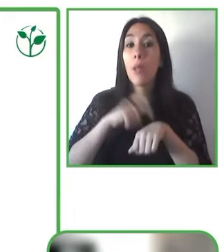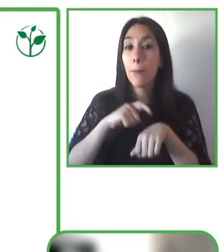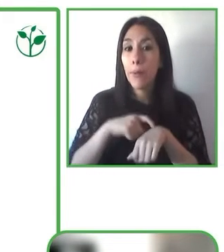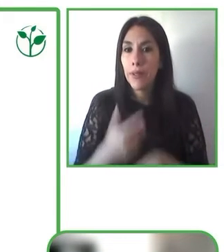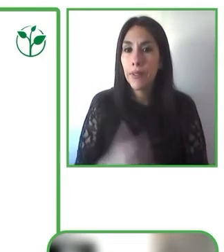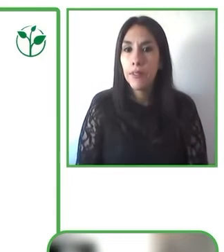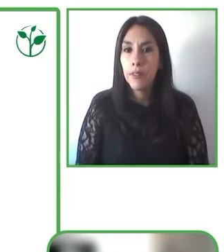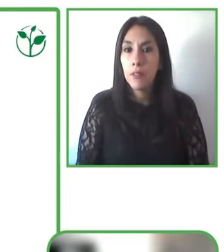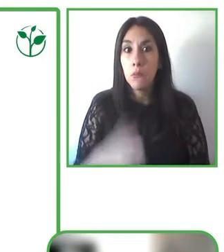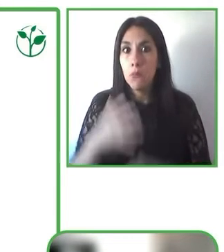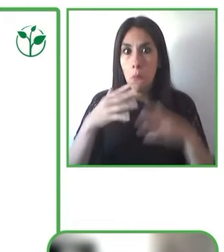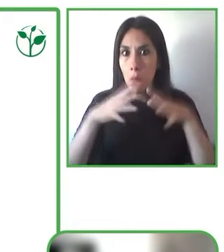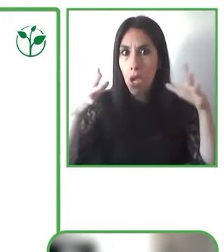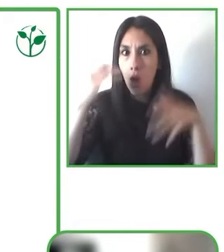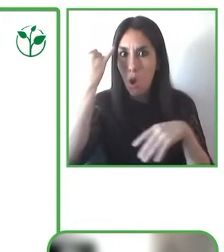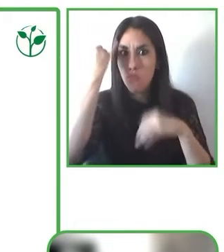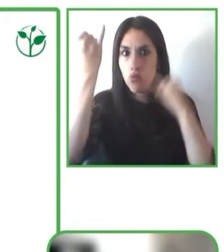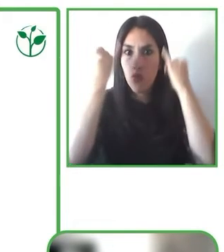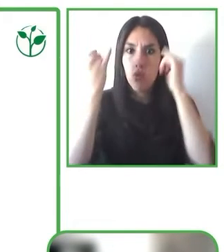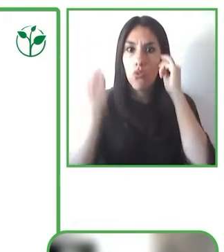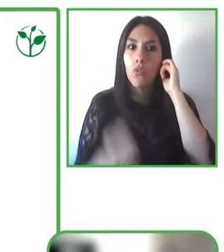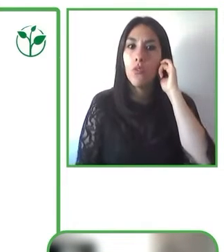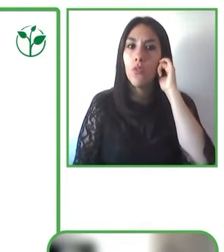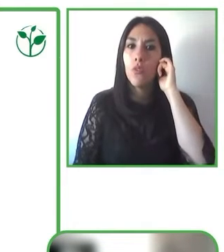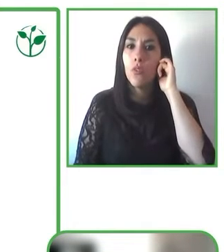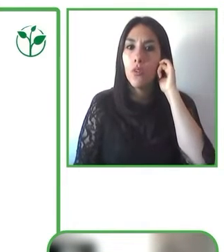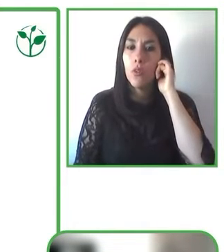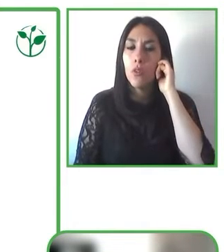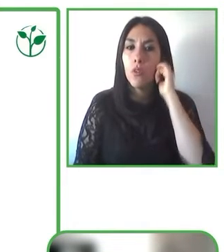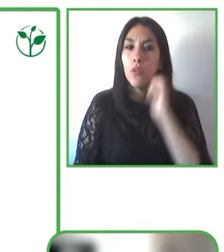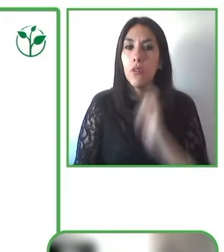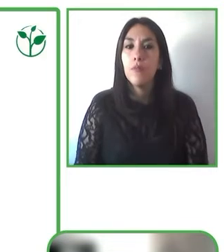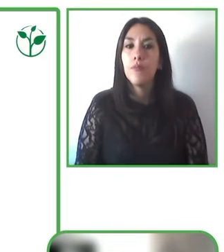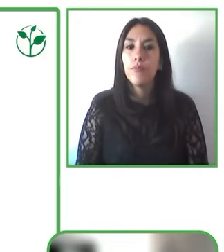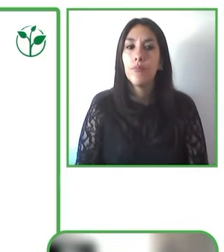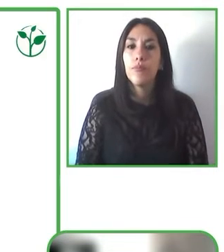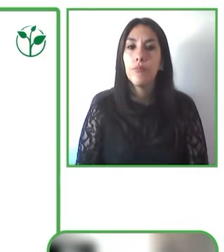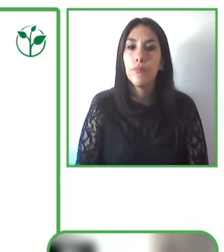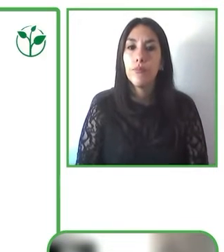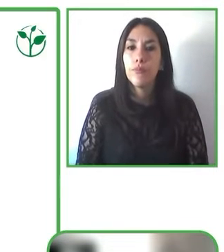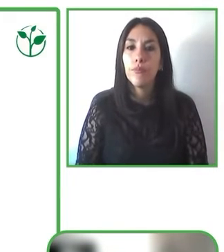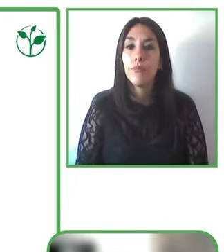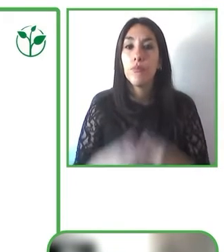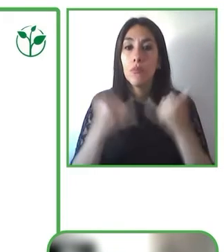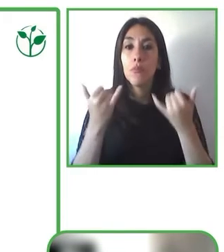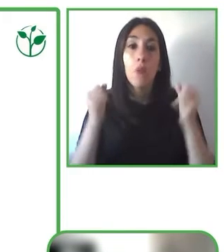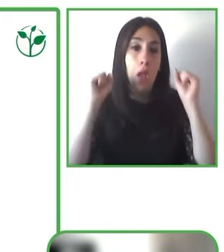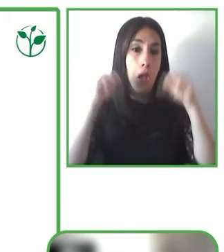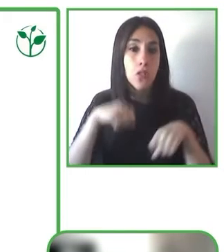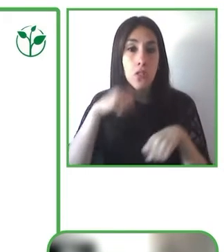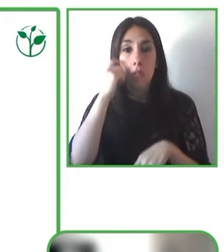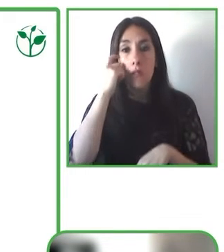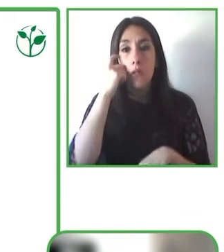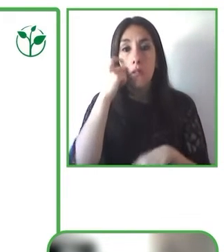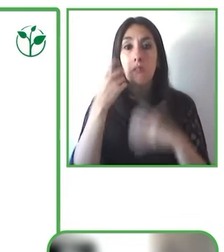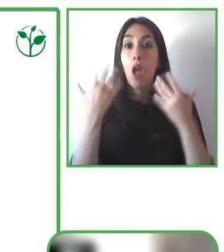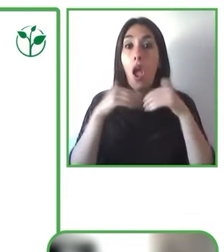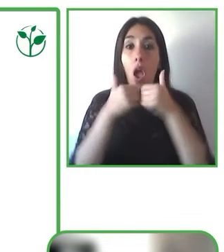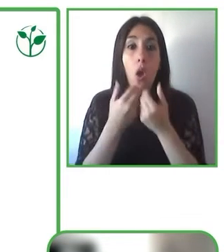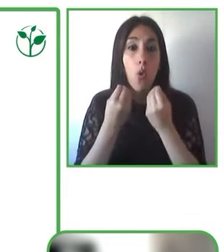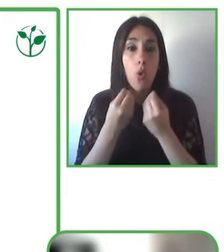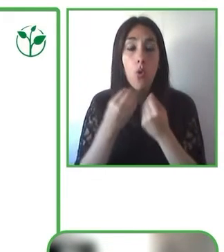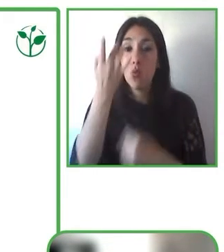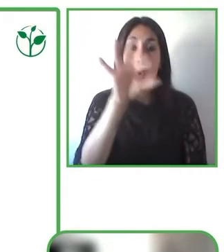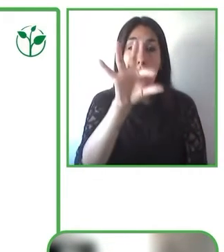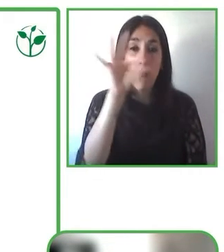De ahí se puede seleccionar lo que uno necesita